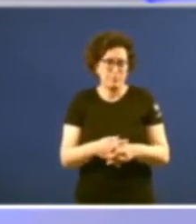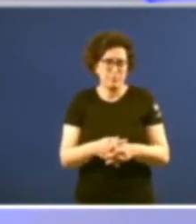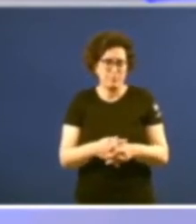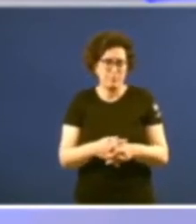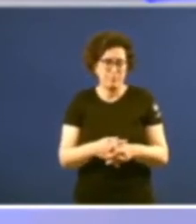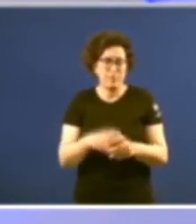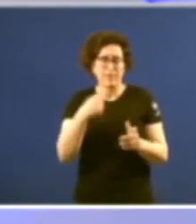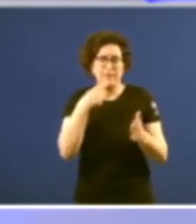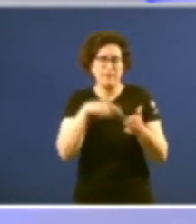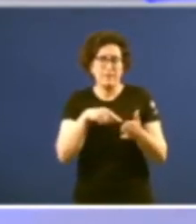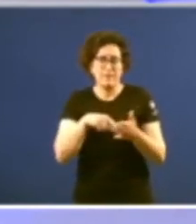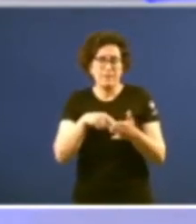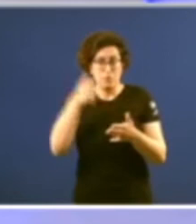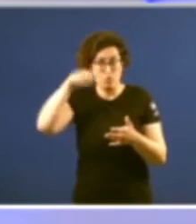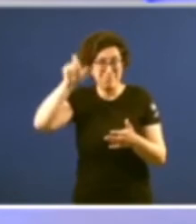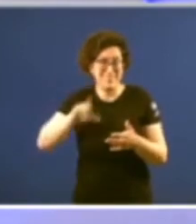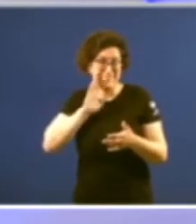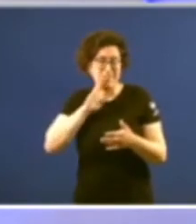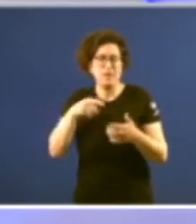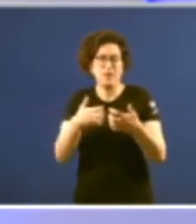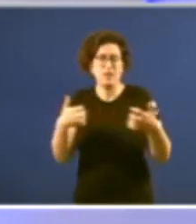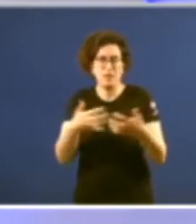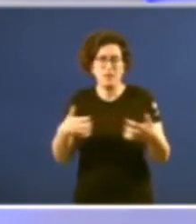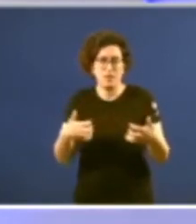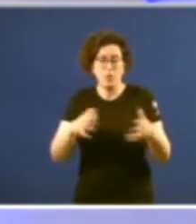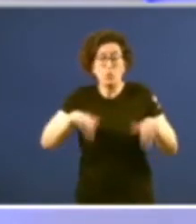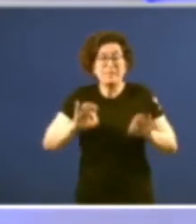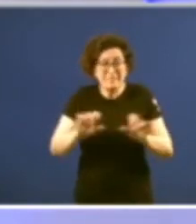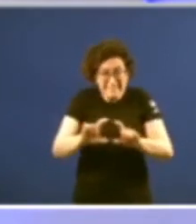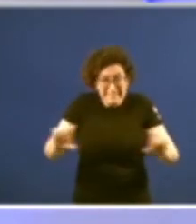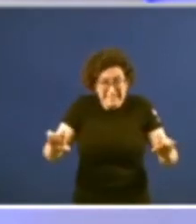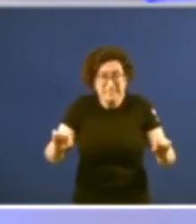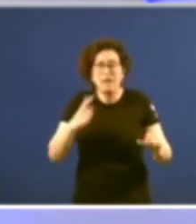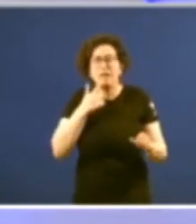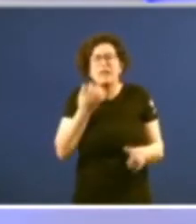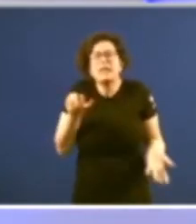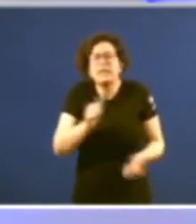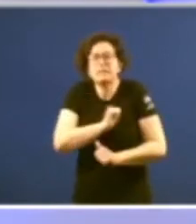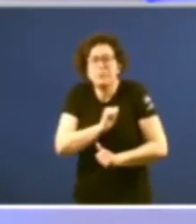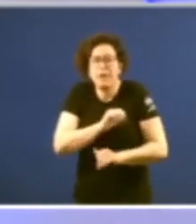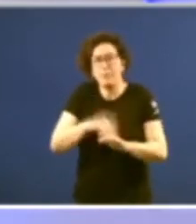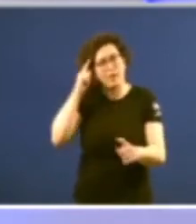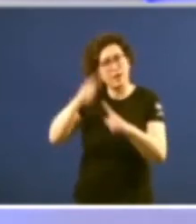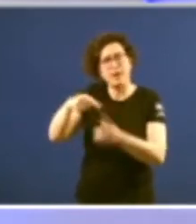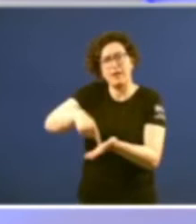dice o doctor Vidal Abascal unhas últimas líneas que se espera para reclamar el que se reconozca a nosa